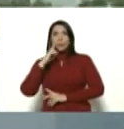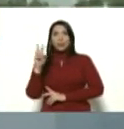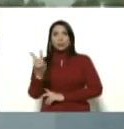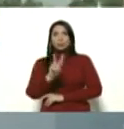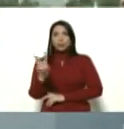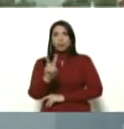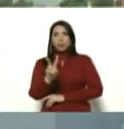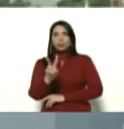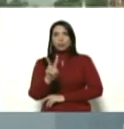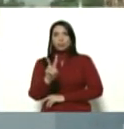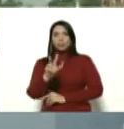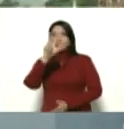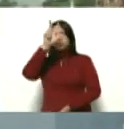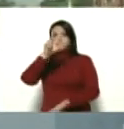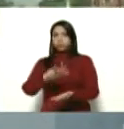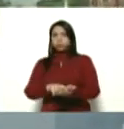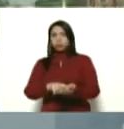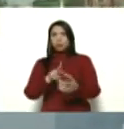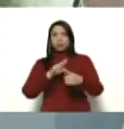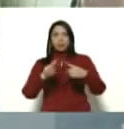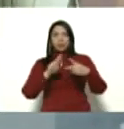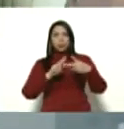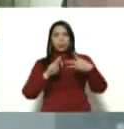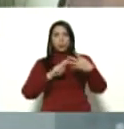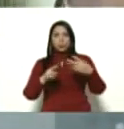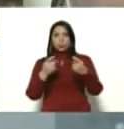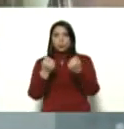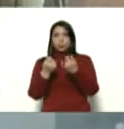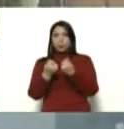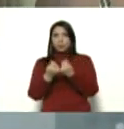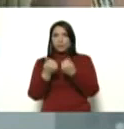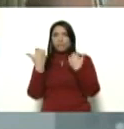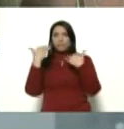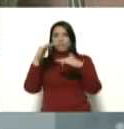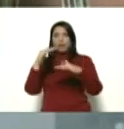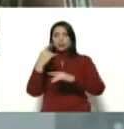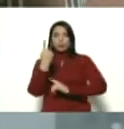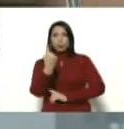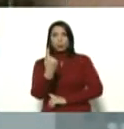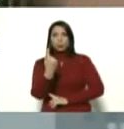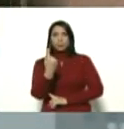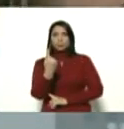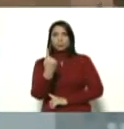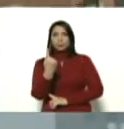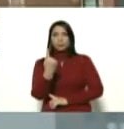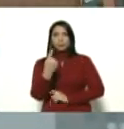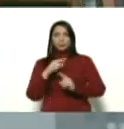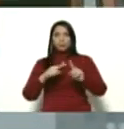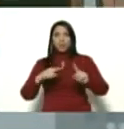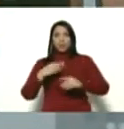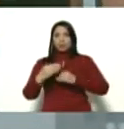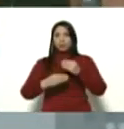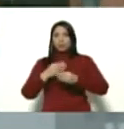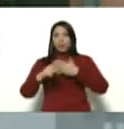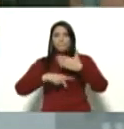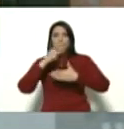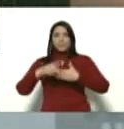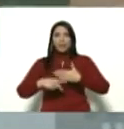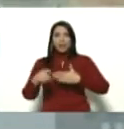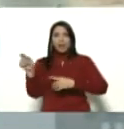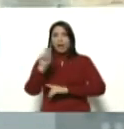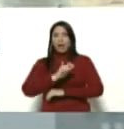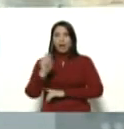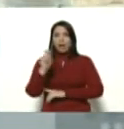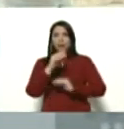la aprobación de los recursos financieros de la fase uno para la ejecución del plan anual de